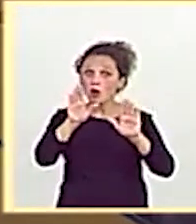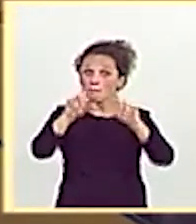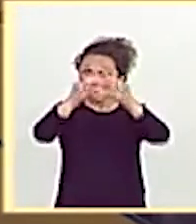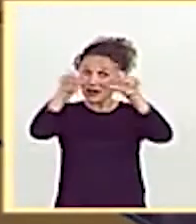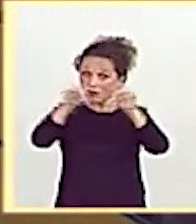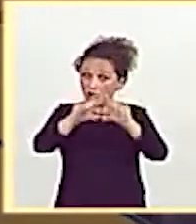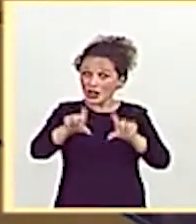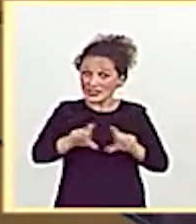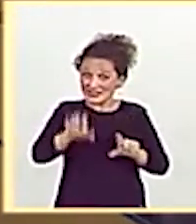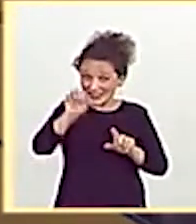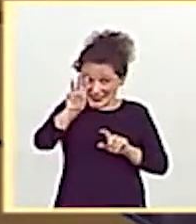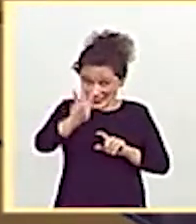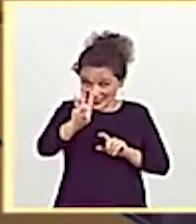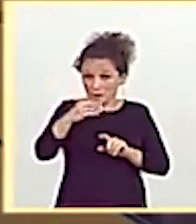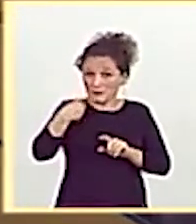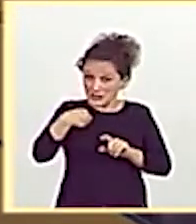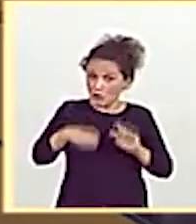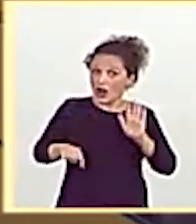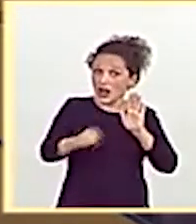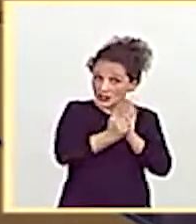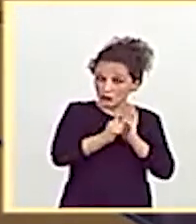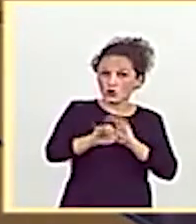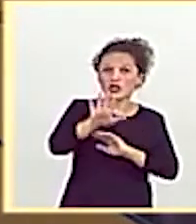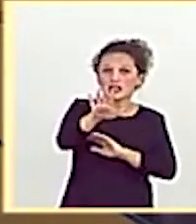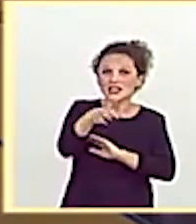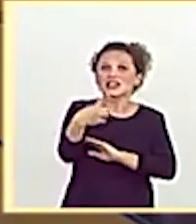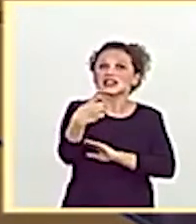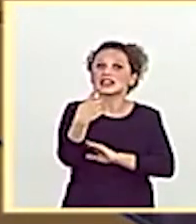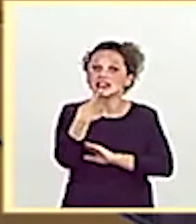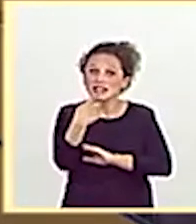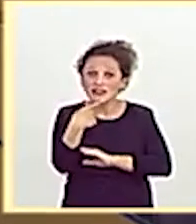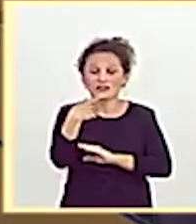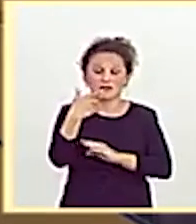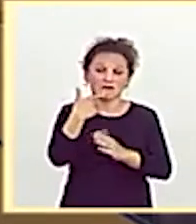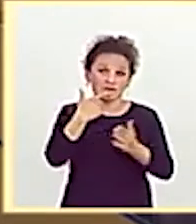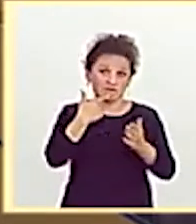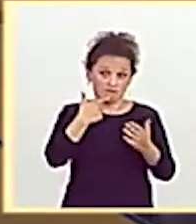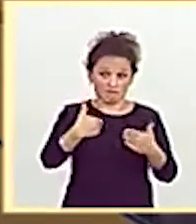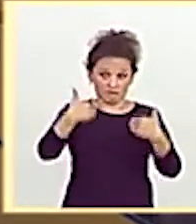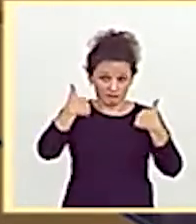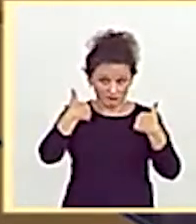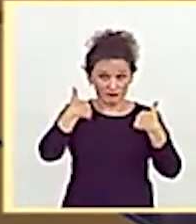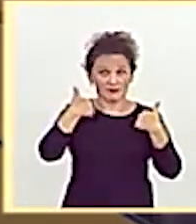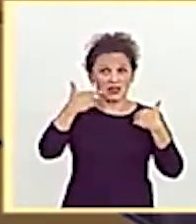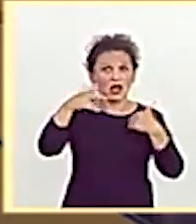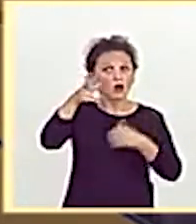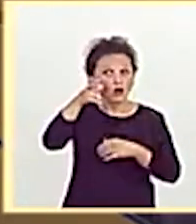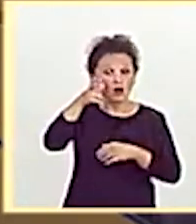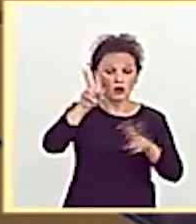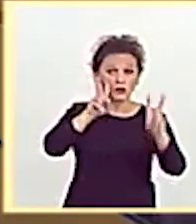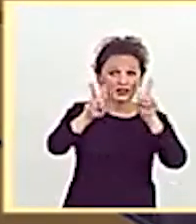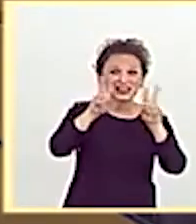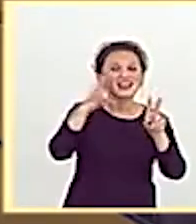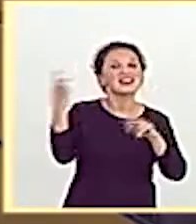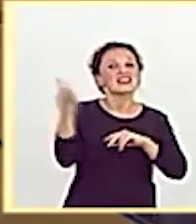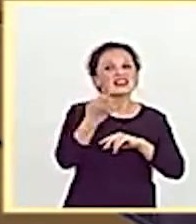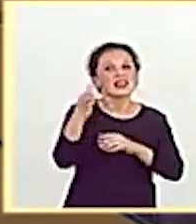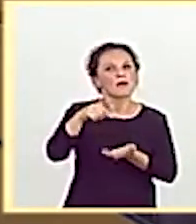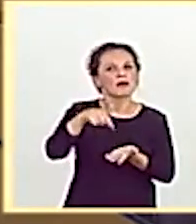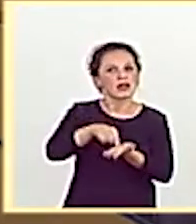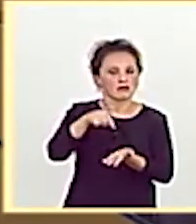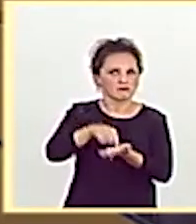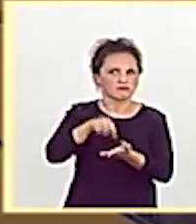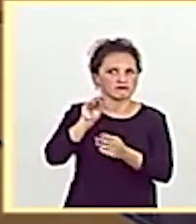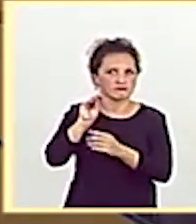citado artículo 5 regula que los prestadores del servicio de comunicación audiovisual televisiva deberán contribuir anualmente a la financiación